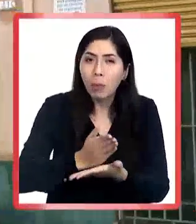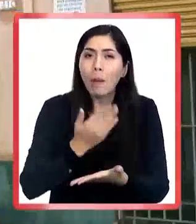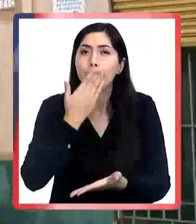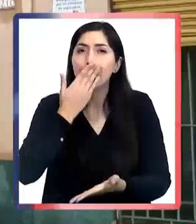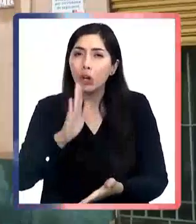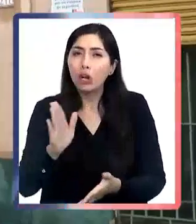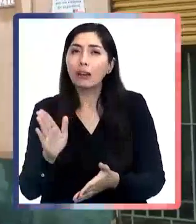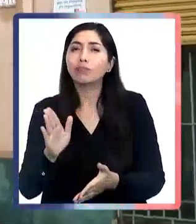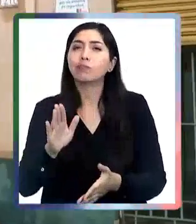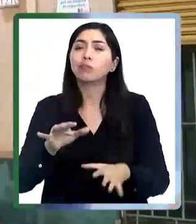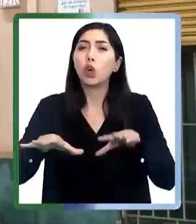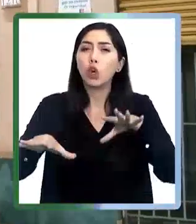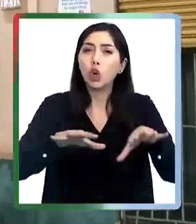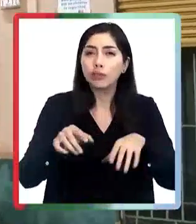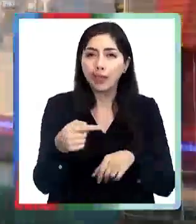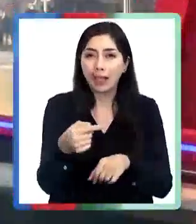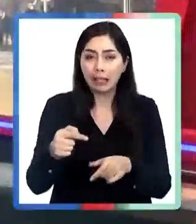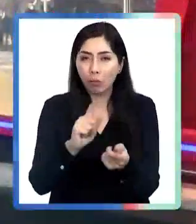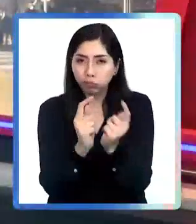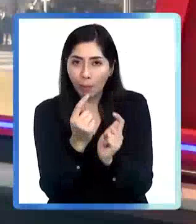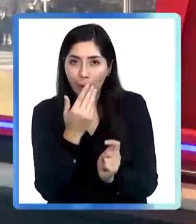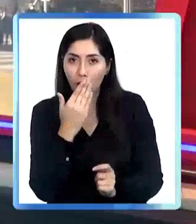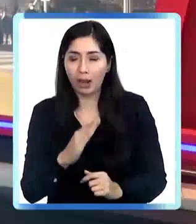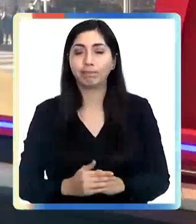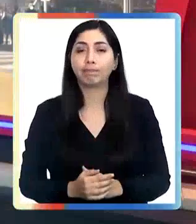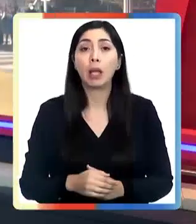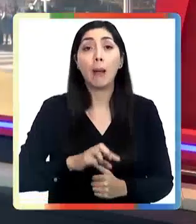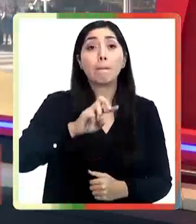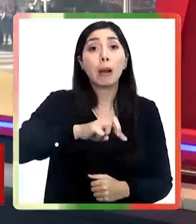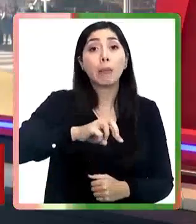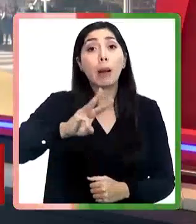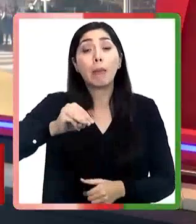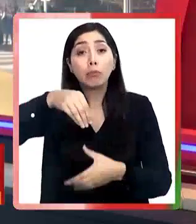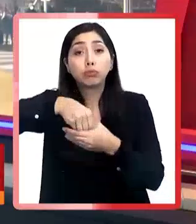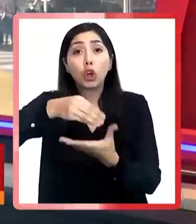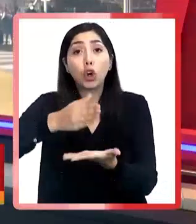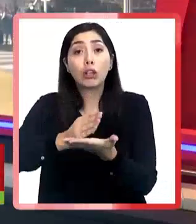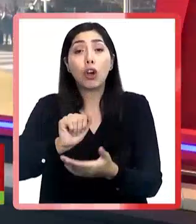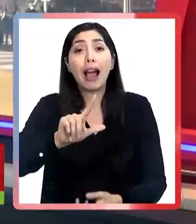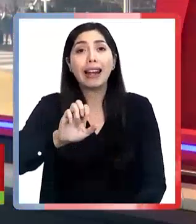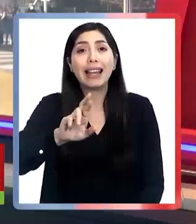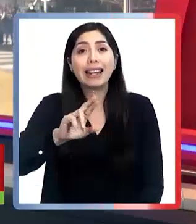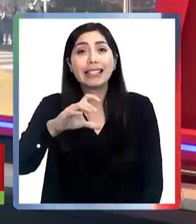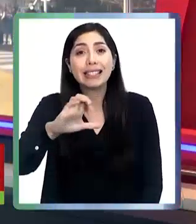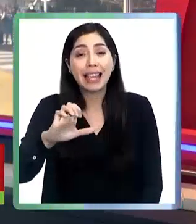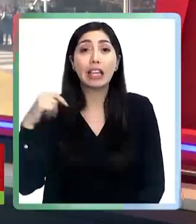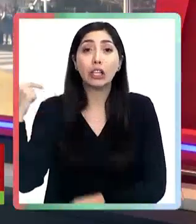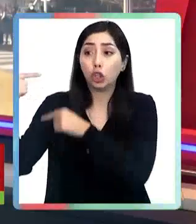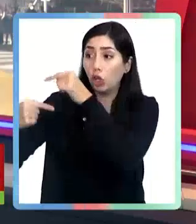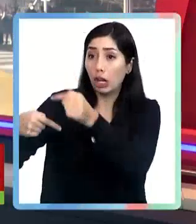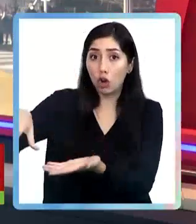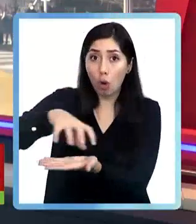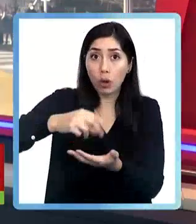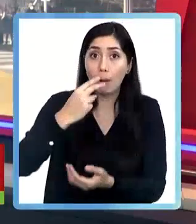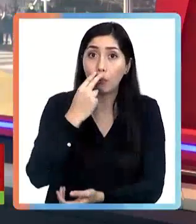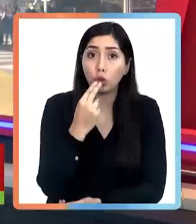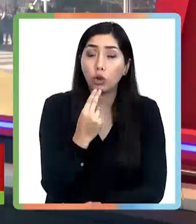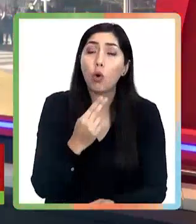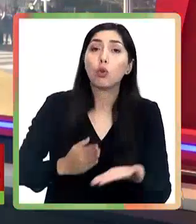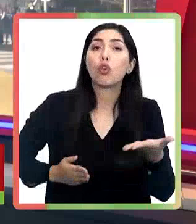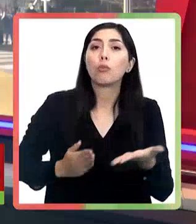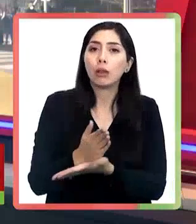en que se pueda estar fallando. Los apoderados de la Escuela Alerce Histórico en la comuna de Puerto Montt